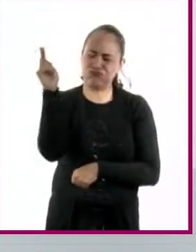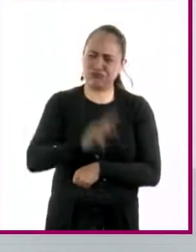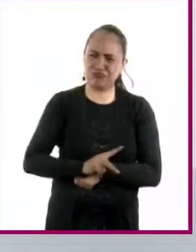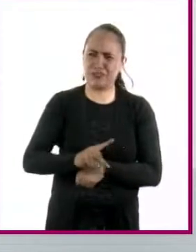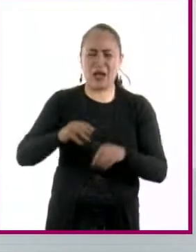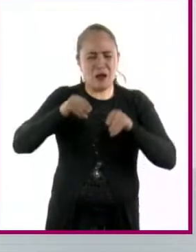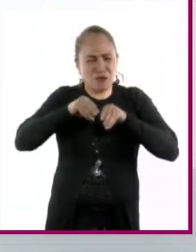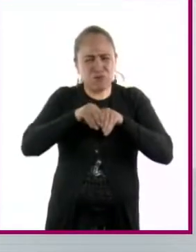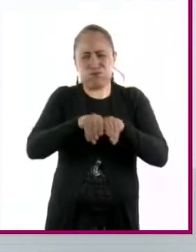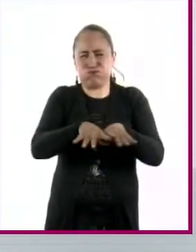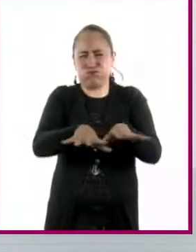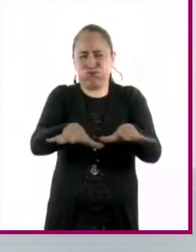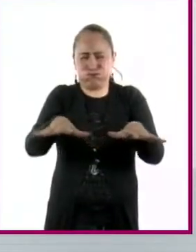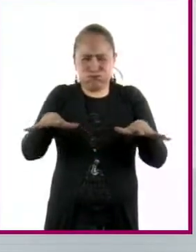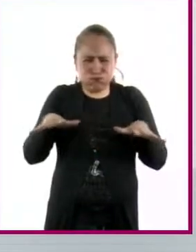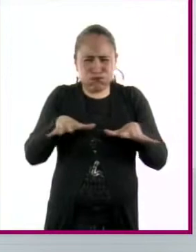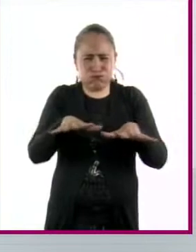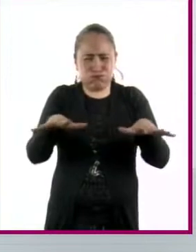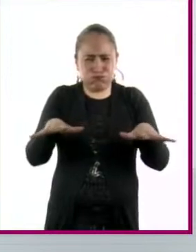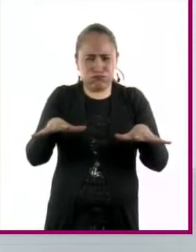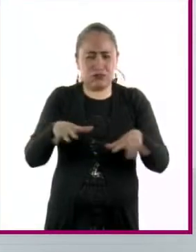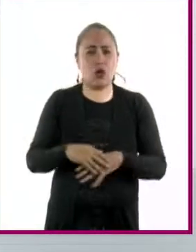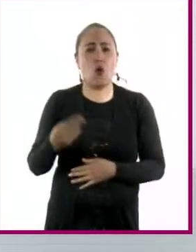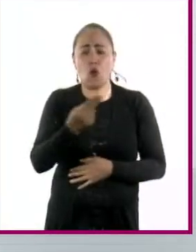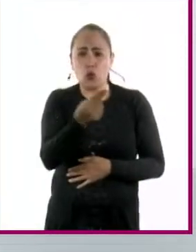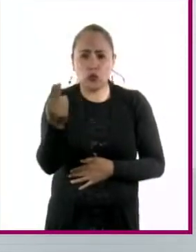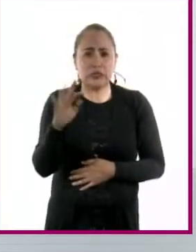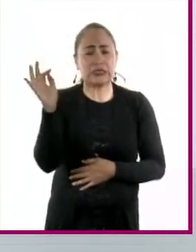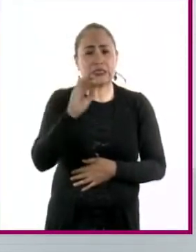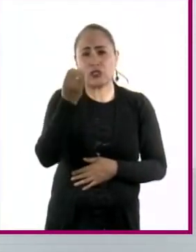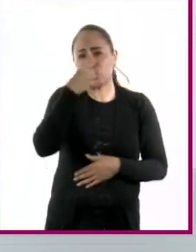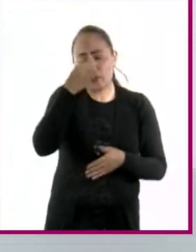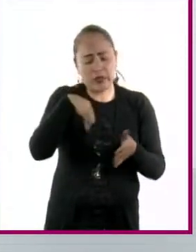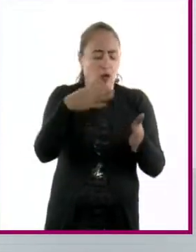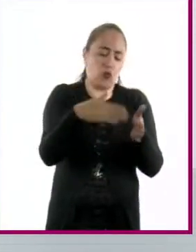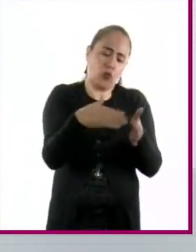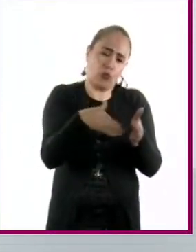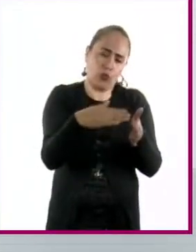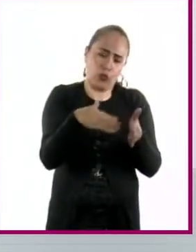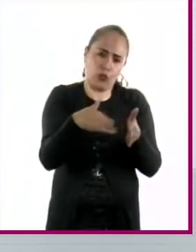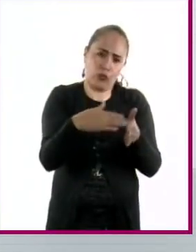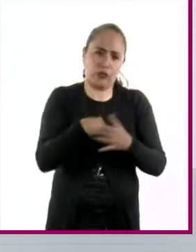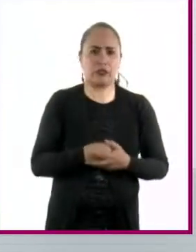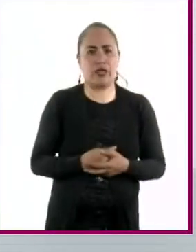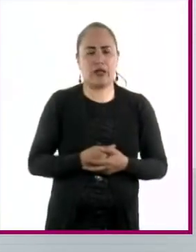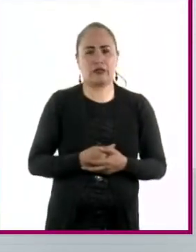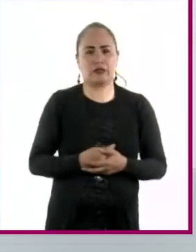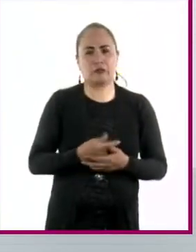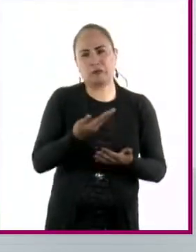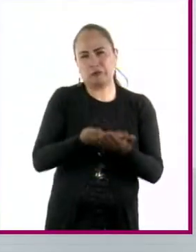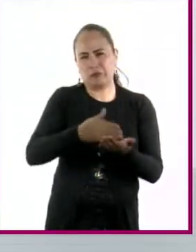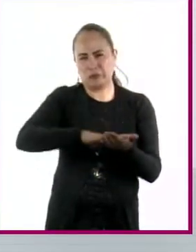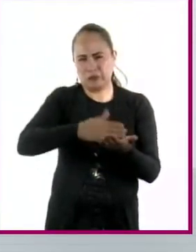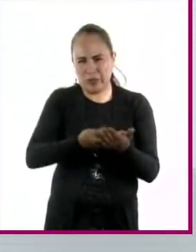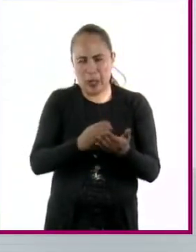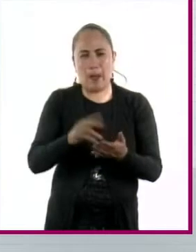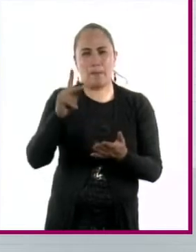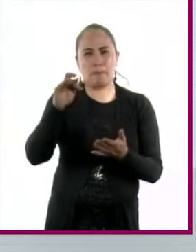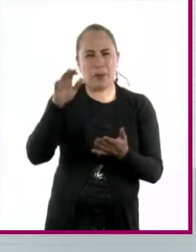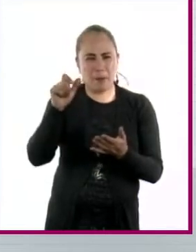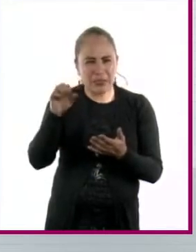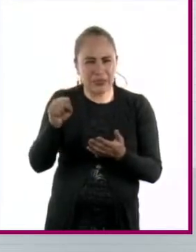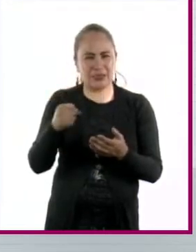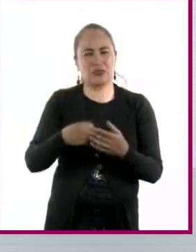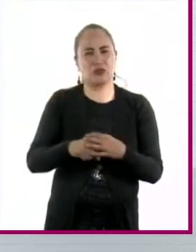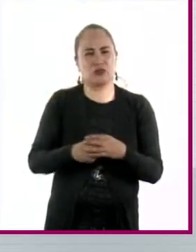grande. Y entonces ustedes cuando están en la cocina, friendo sus quesadillas o las papas fritas